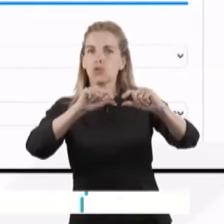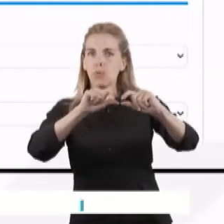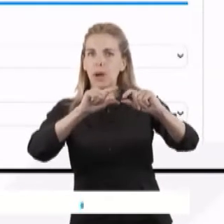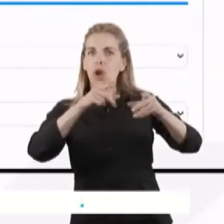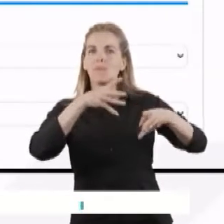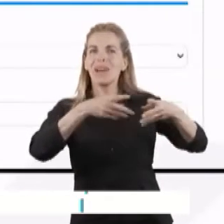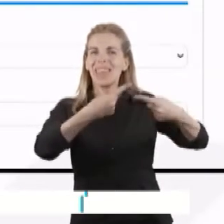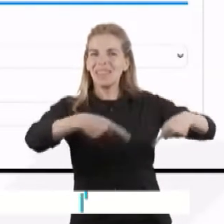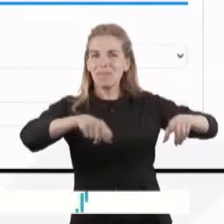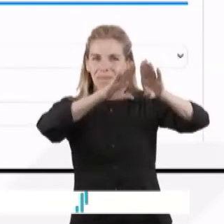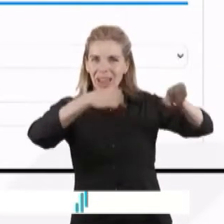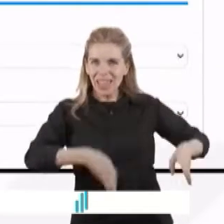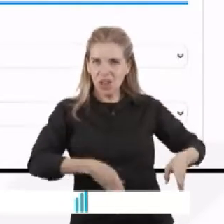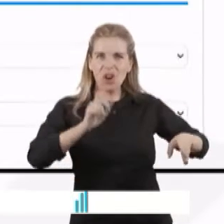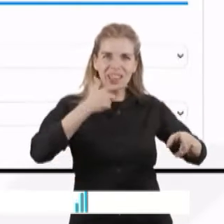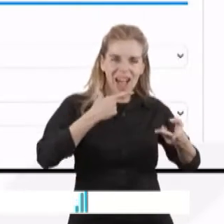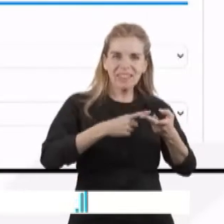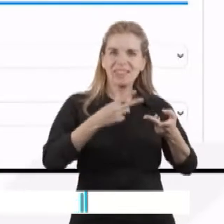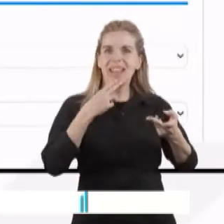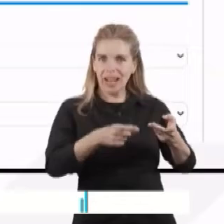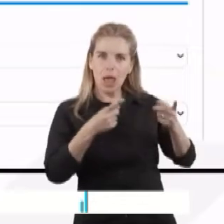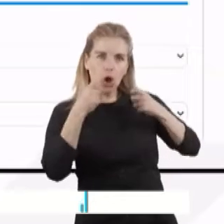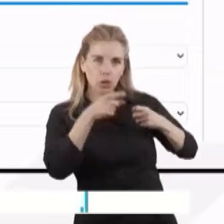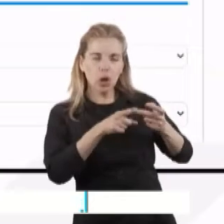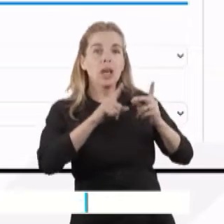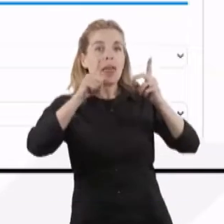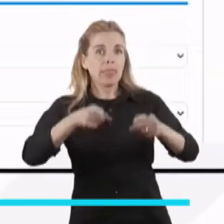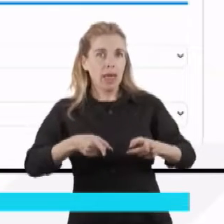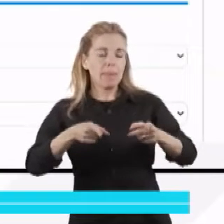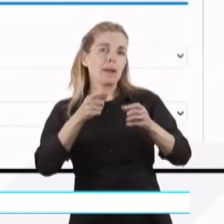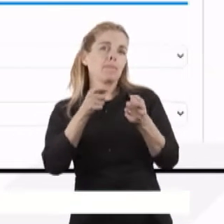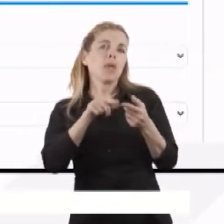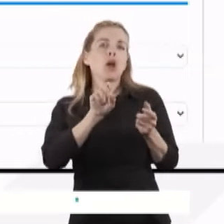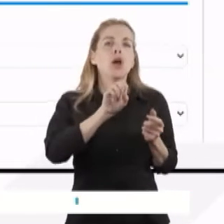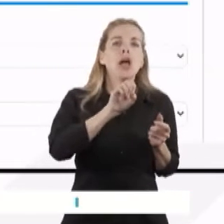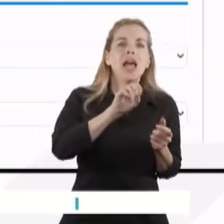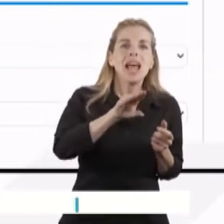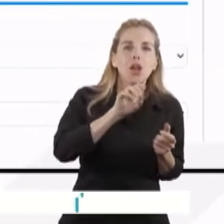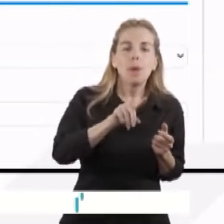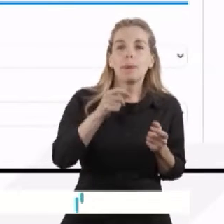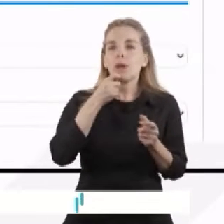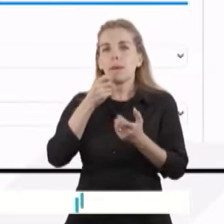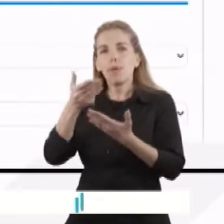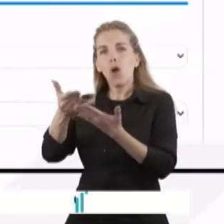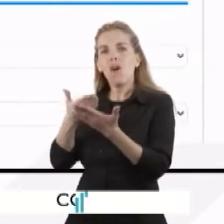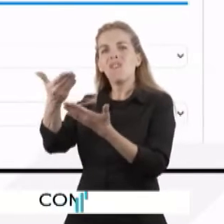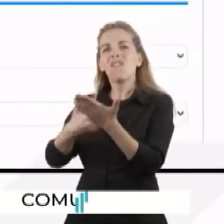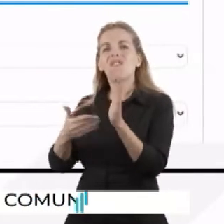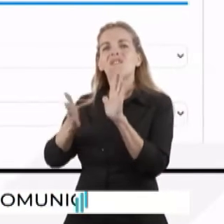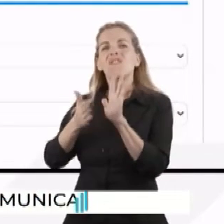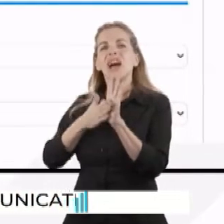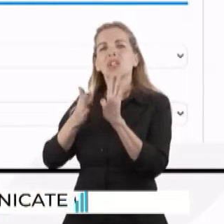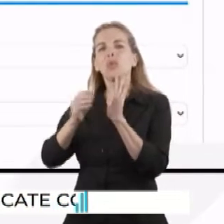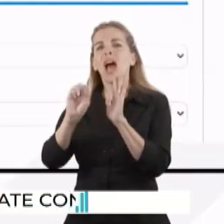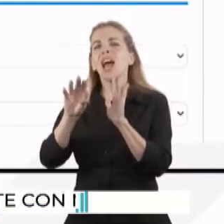tanto de gas natural como de energía eléctrica, y los datos del titular del servicio, o sea, a nombre de quién llega la factura en